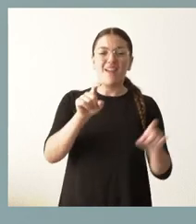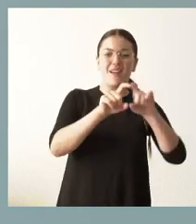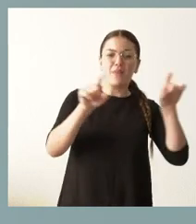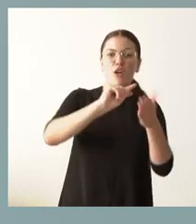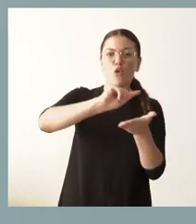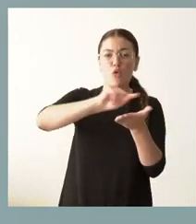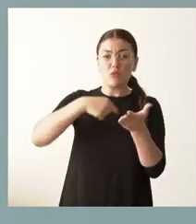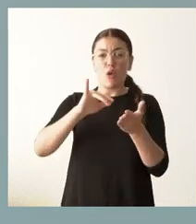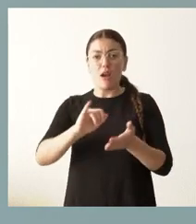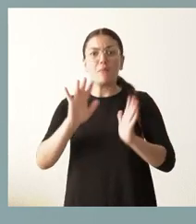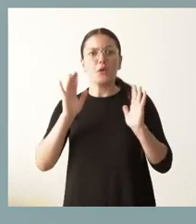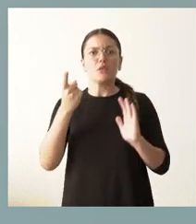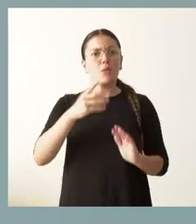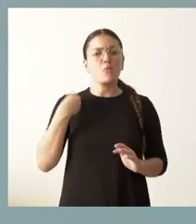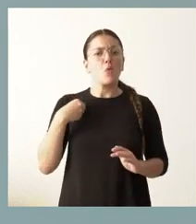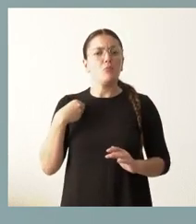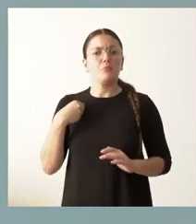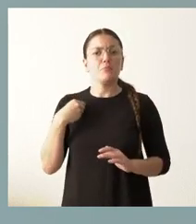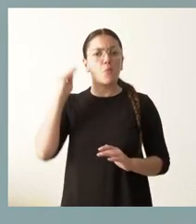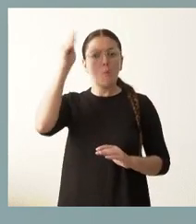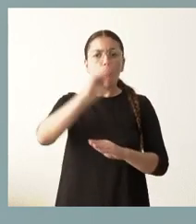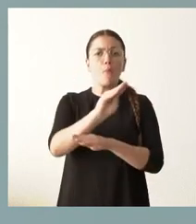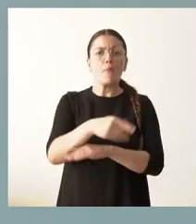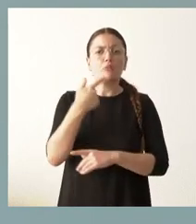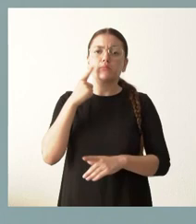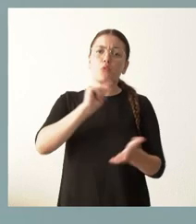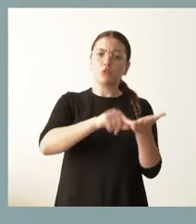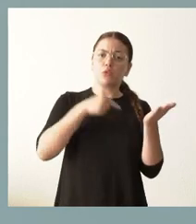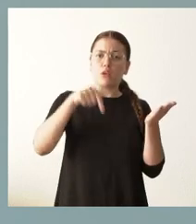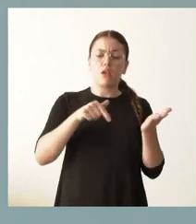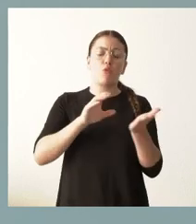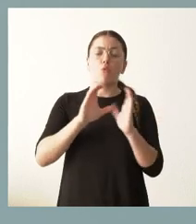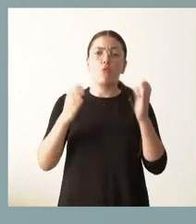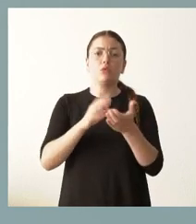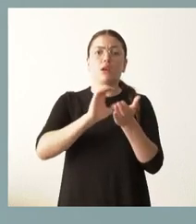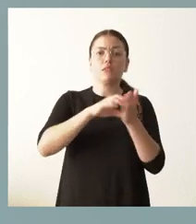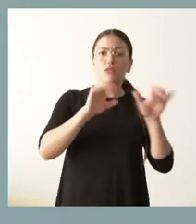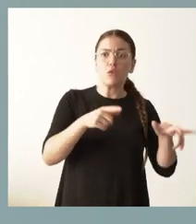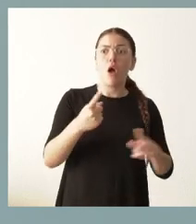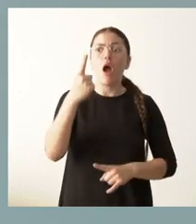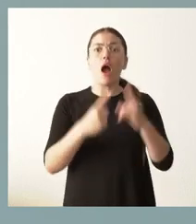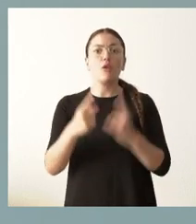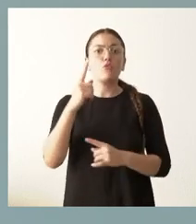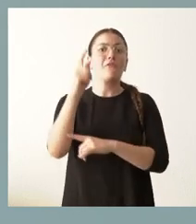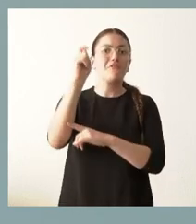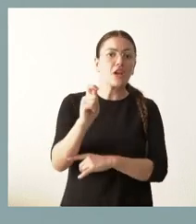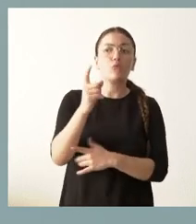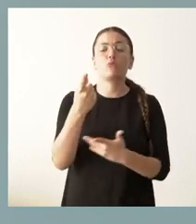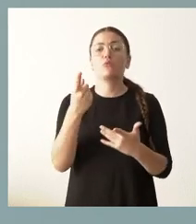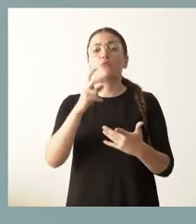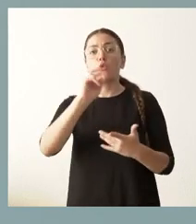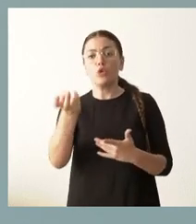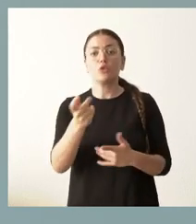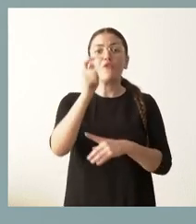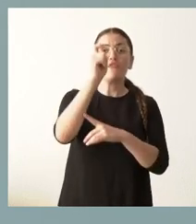disponemos, que están contratados por parte de la Junta de Castilla y León, algunos con carácter permanente, otros con contrato fijo